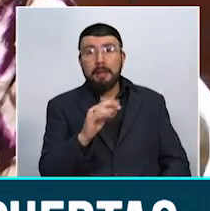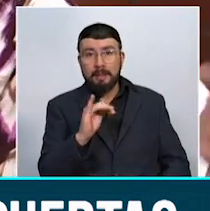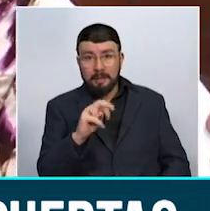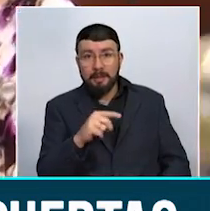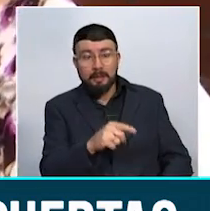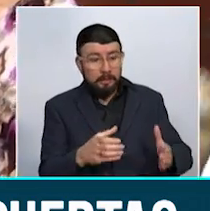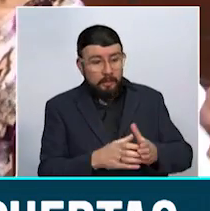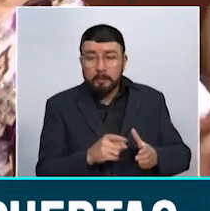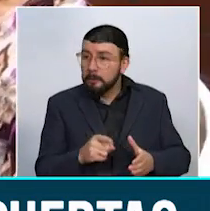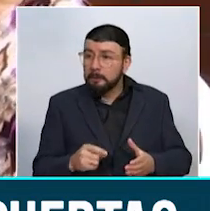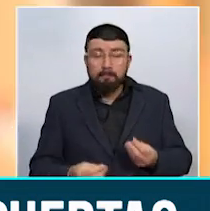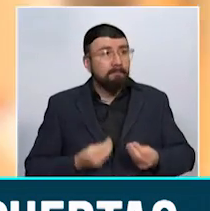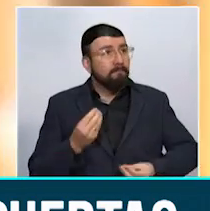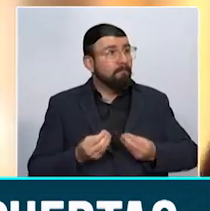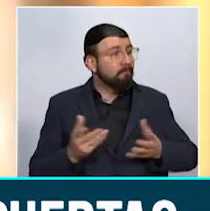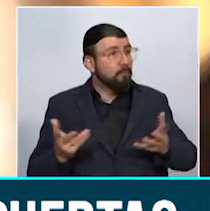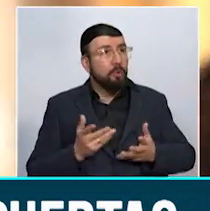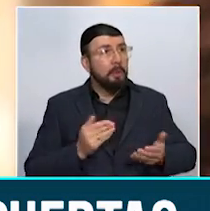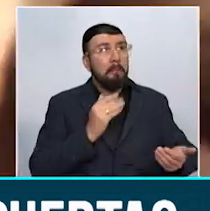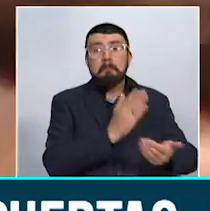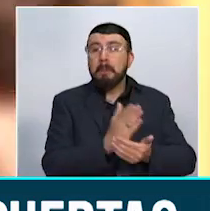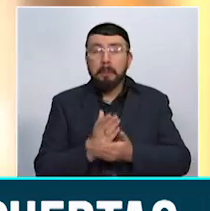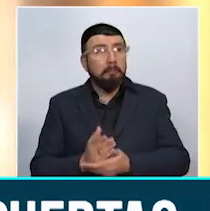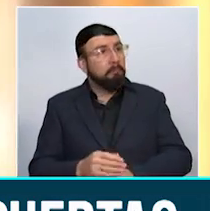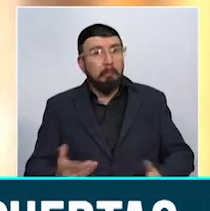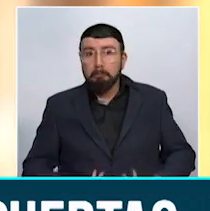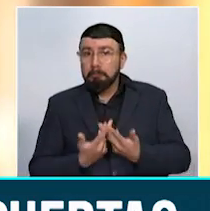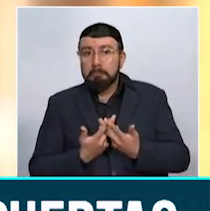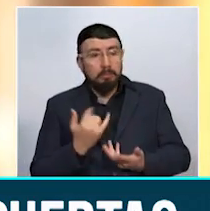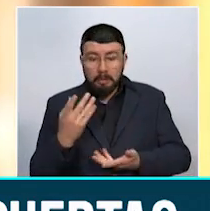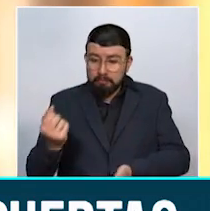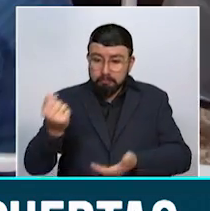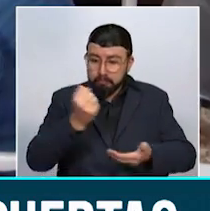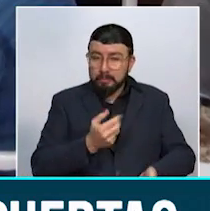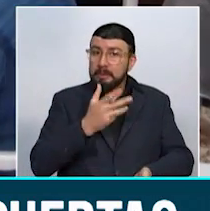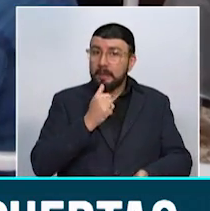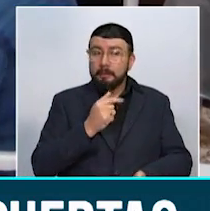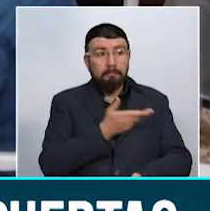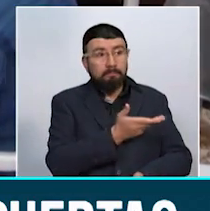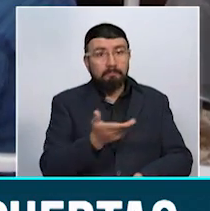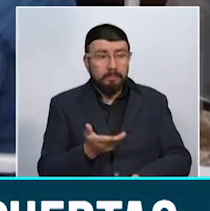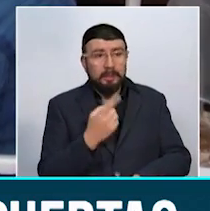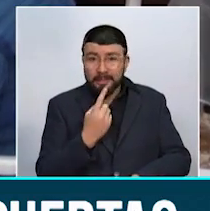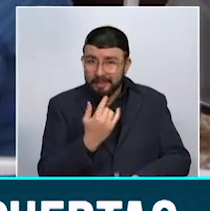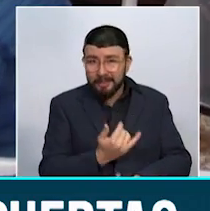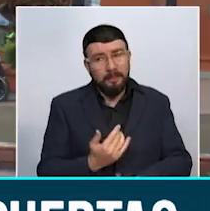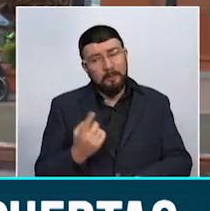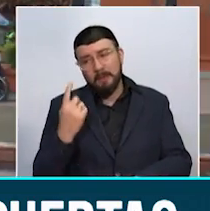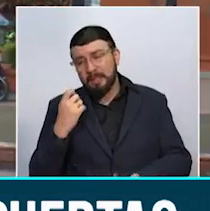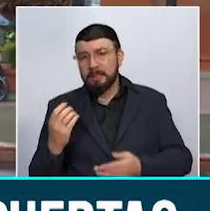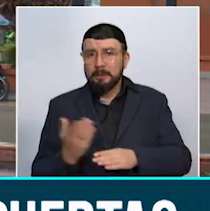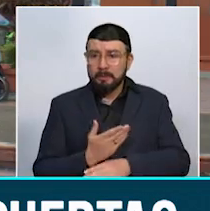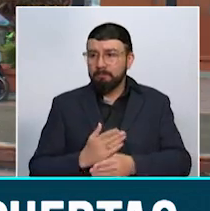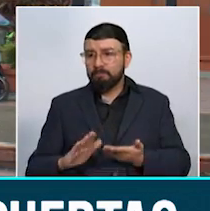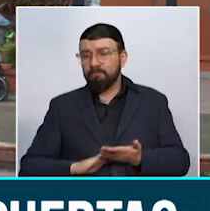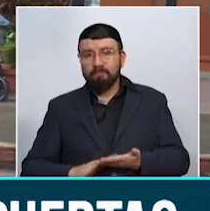que no saben a dónde van a parar porque los recursos no aparecen. A juicio de los afectados, esto es parte de la inestabilidad que